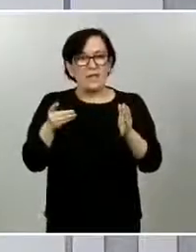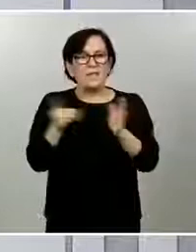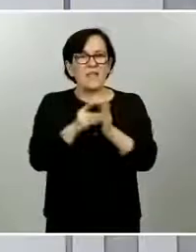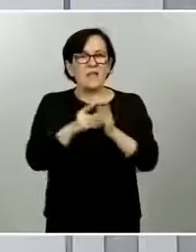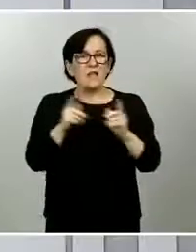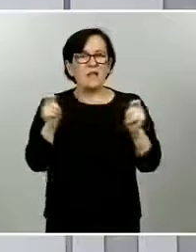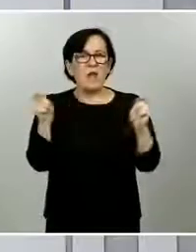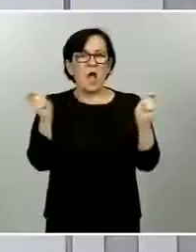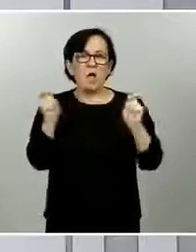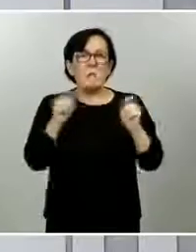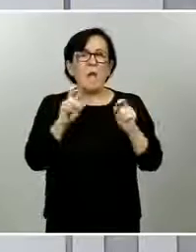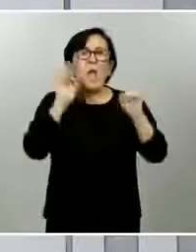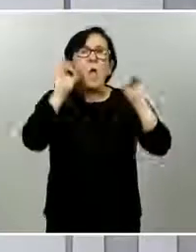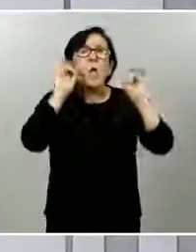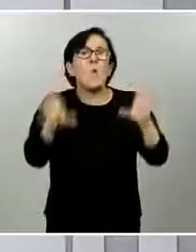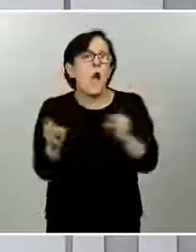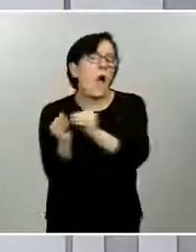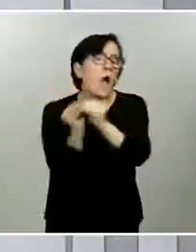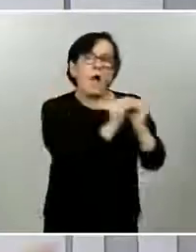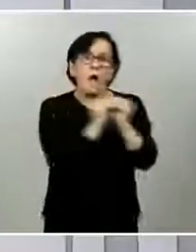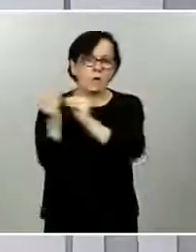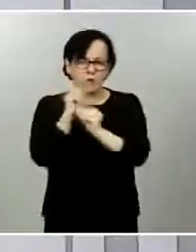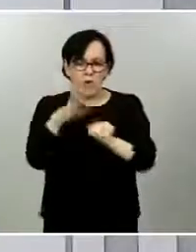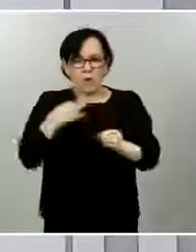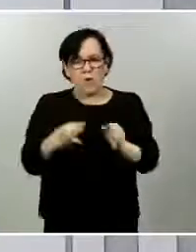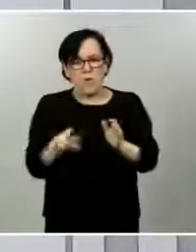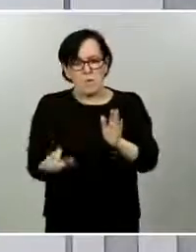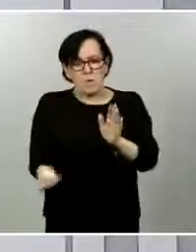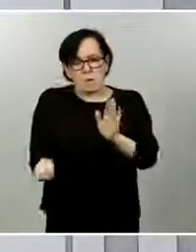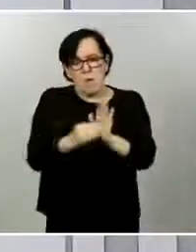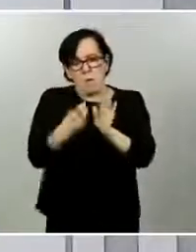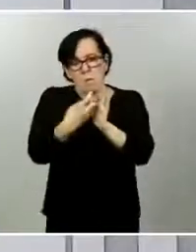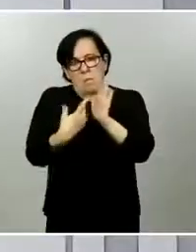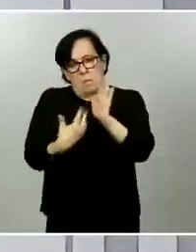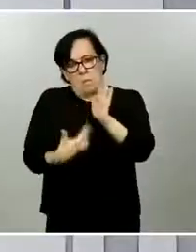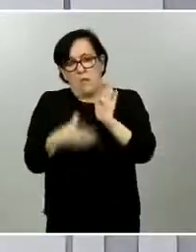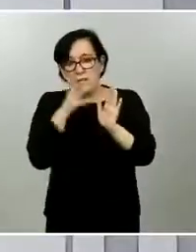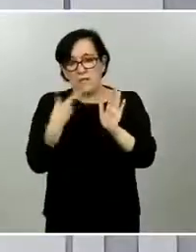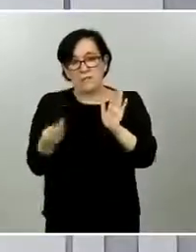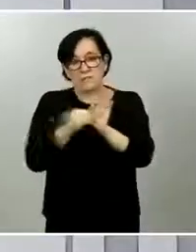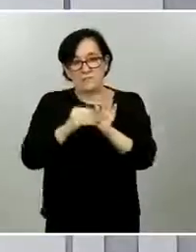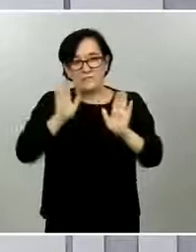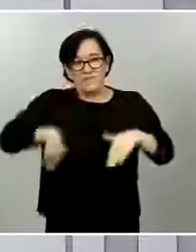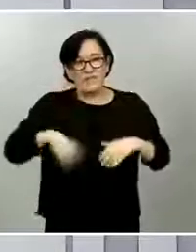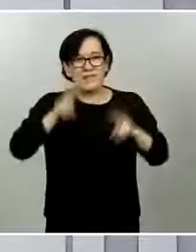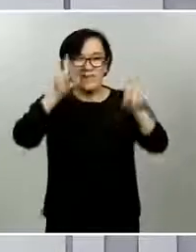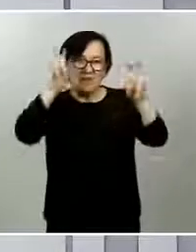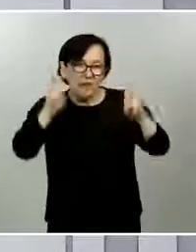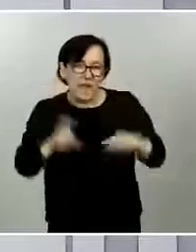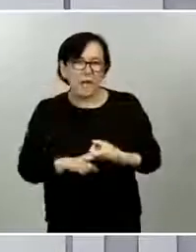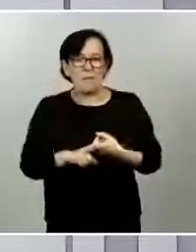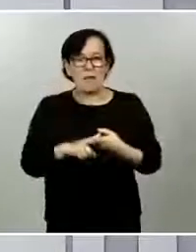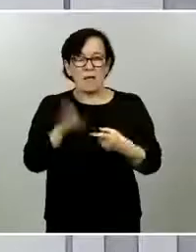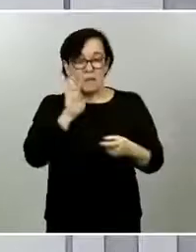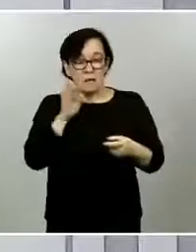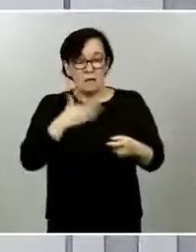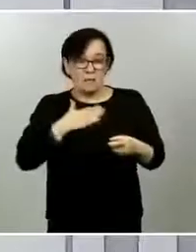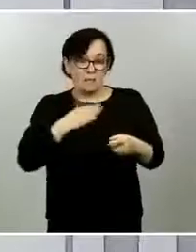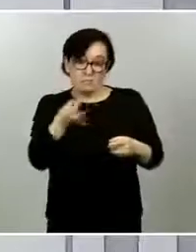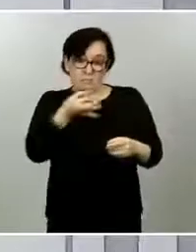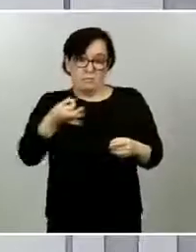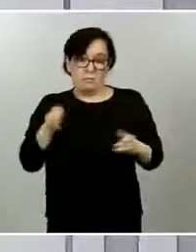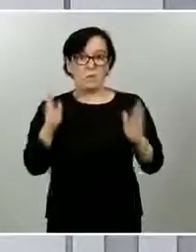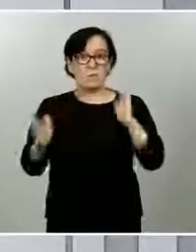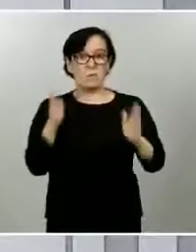movilidad restringida por parte de los ciudadanos y en tercer lugar decir que los decretos de alarma no tienen por qué ser todos